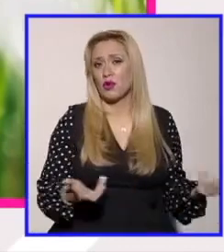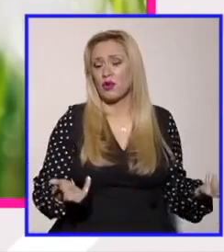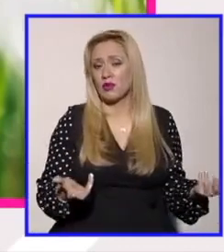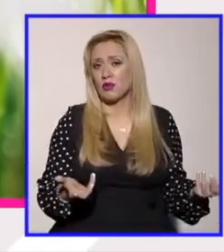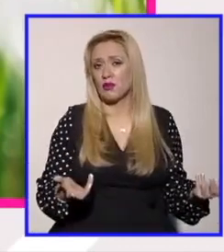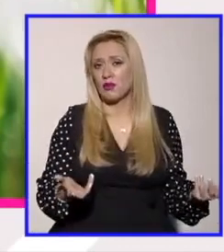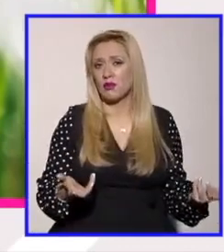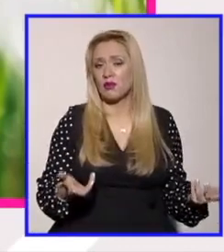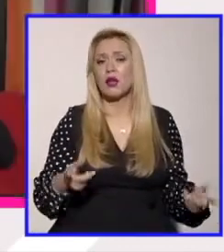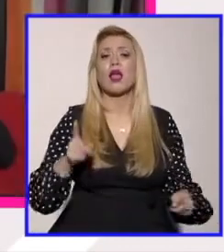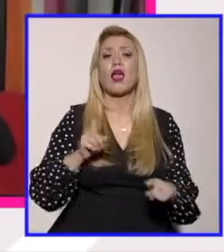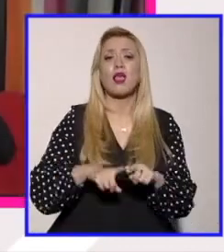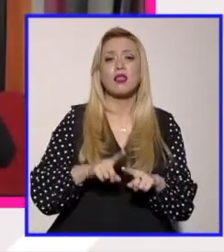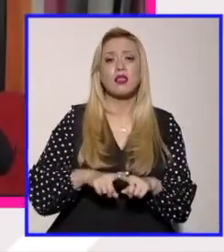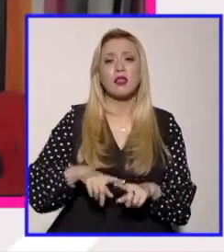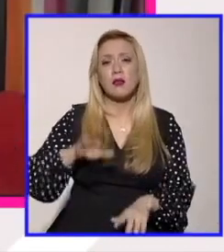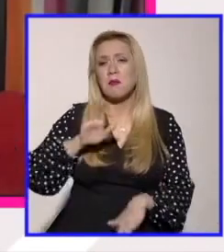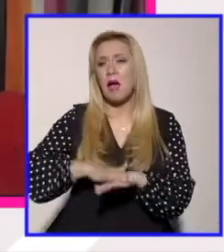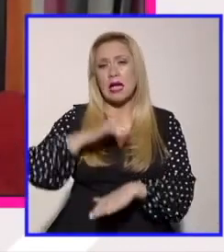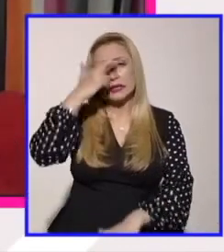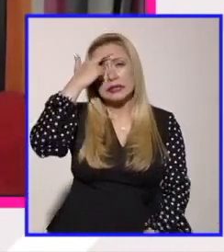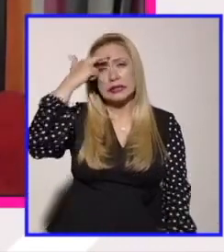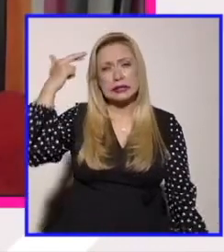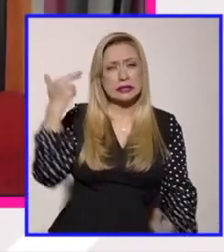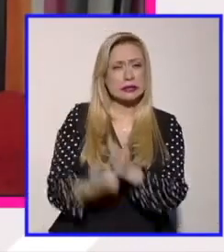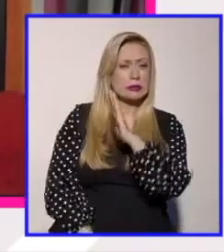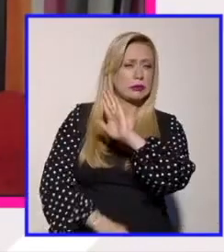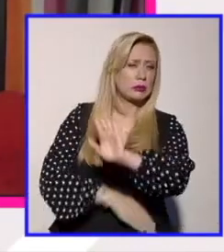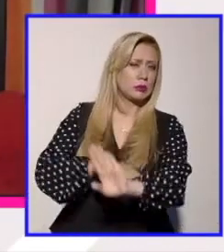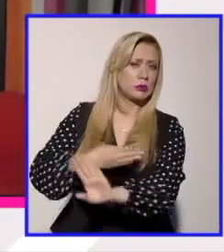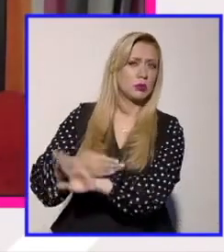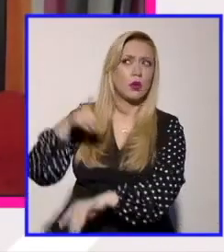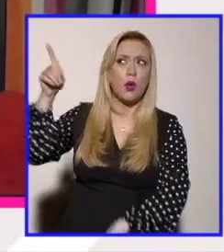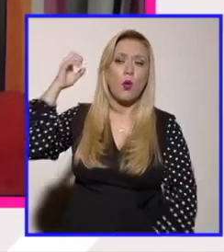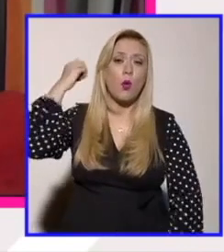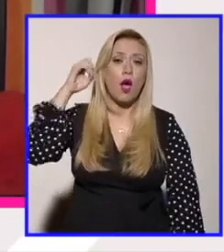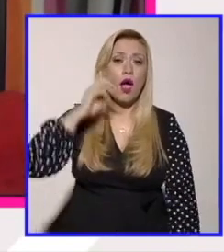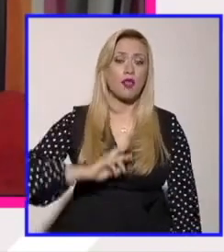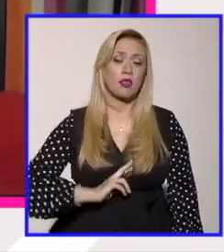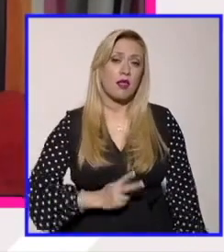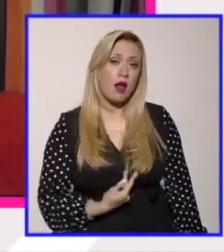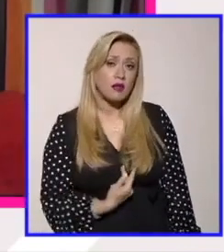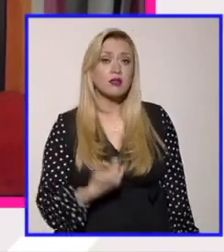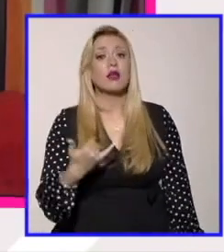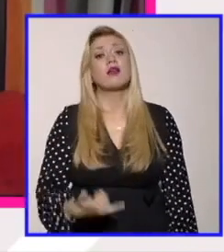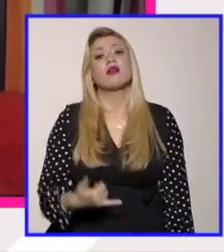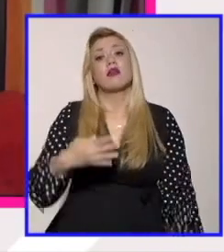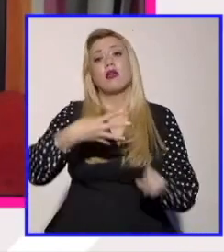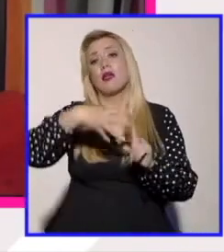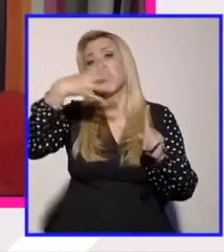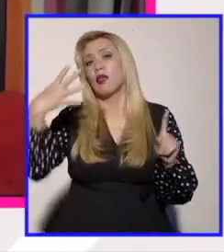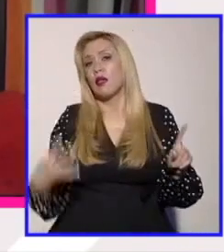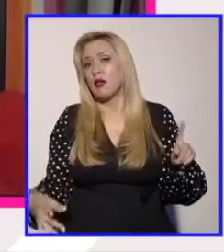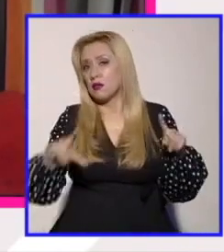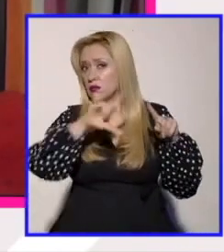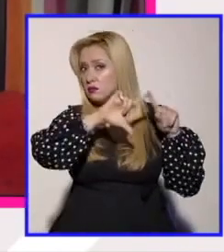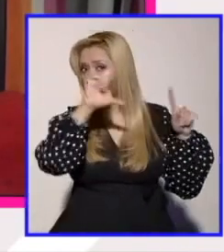lesionado es a la población trans en el caso de Oaxaca y a la población LGBT en el caso federal